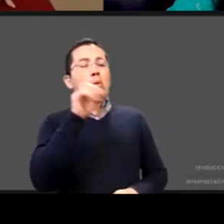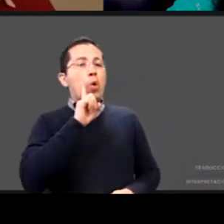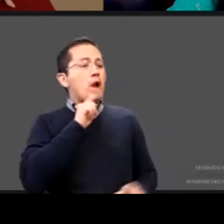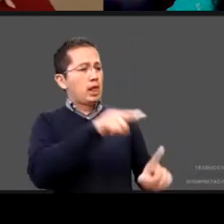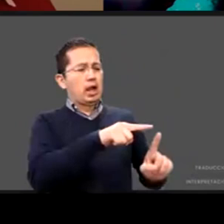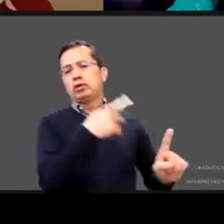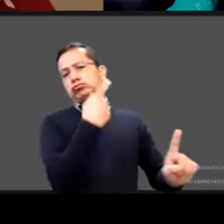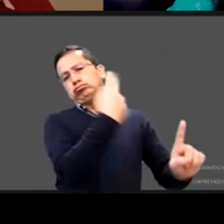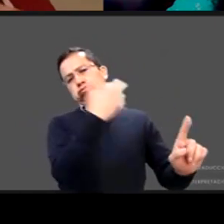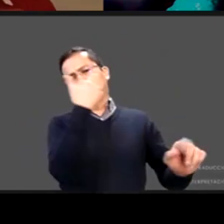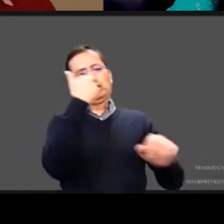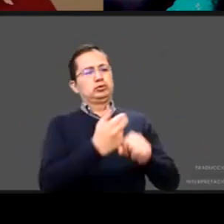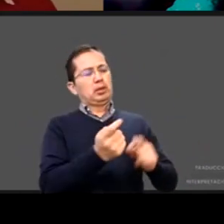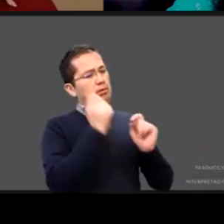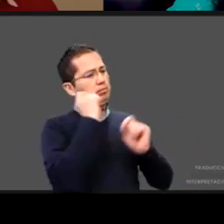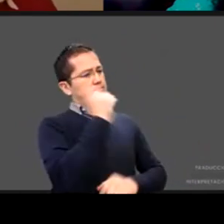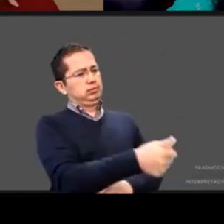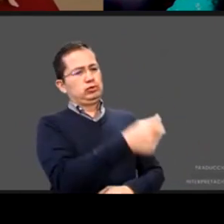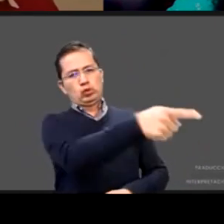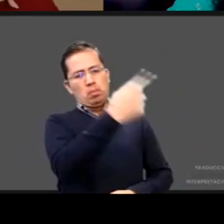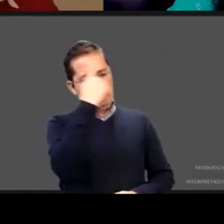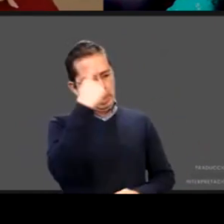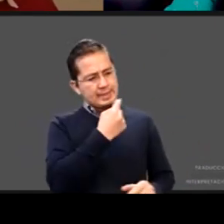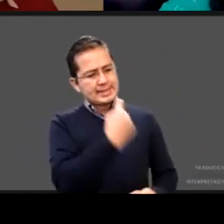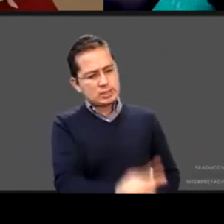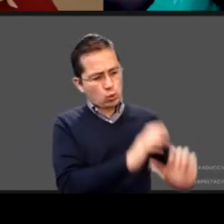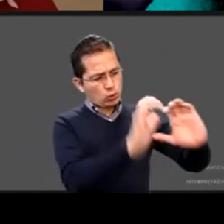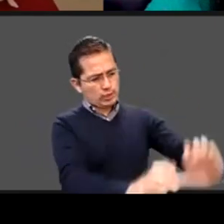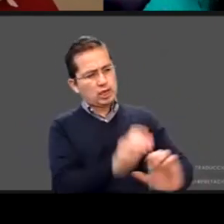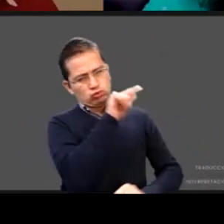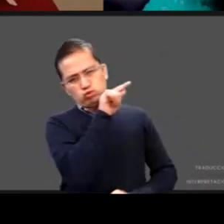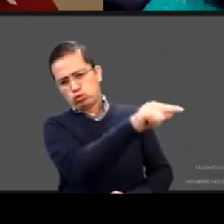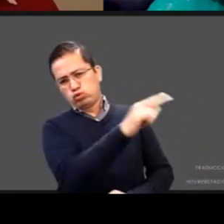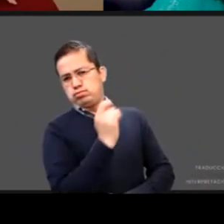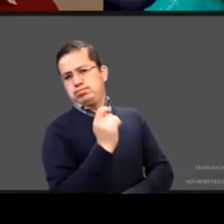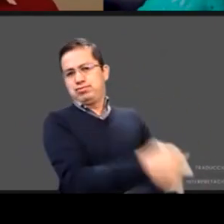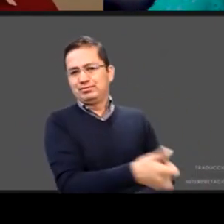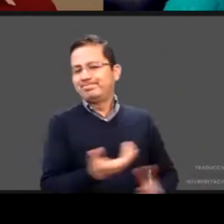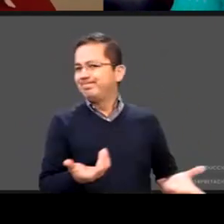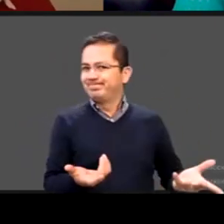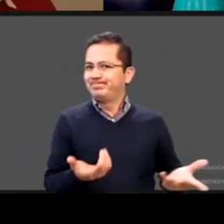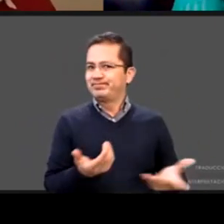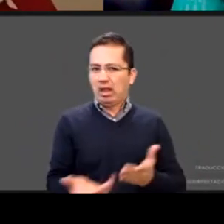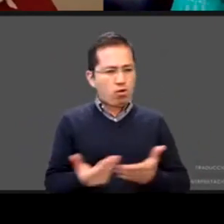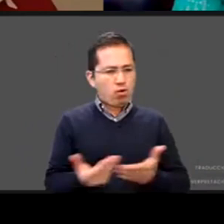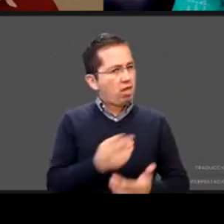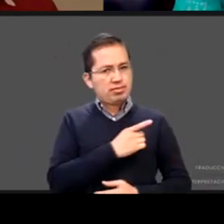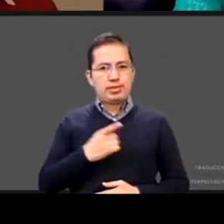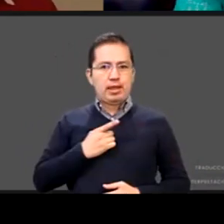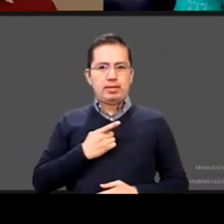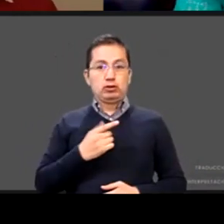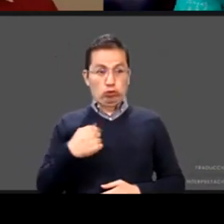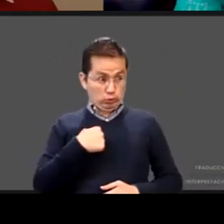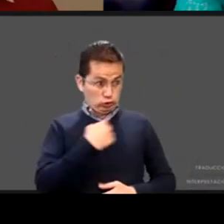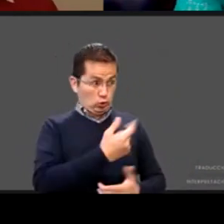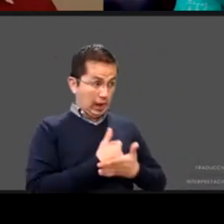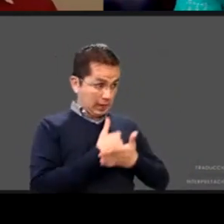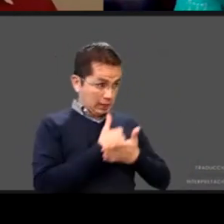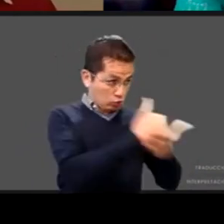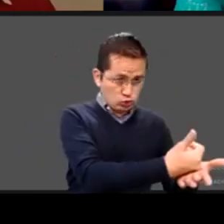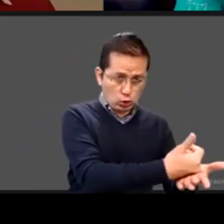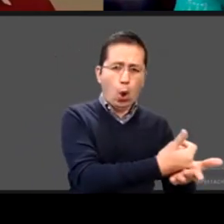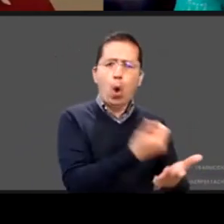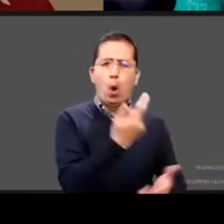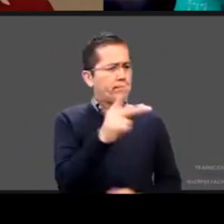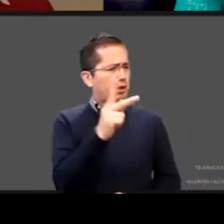ve como una responsabilidad de las mujeres y entonces algo que tenemos que ir cambiando en esta parte de la equidad es el te ayudo porque me toca y ese es un gran reto en la